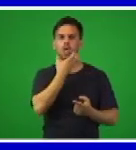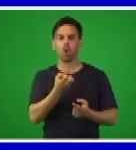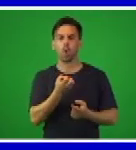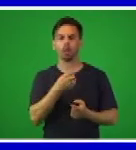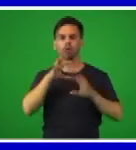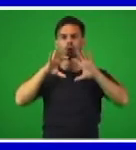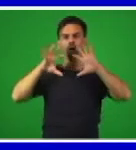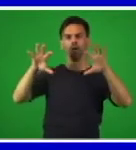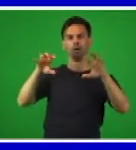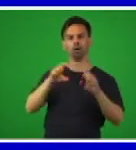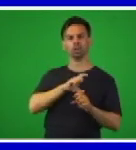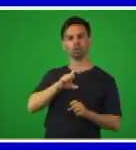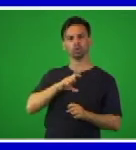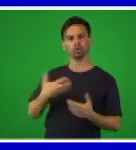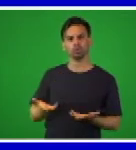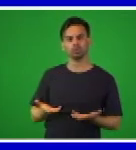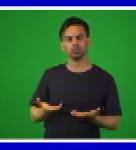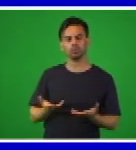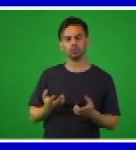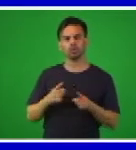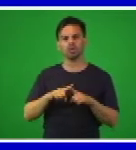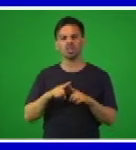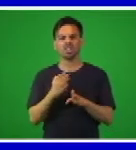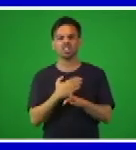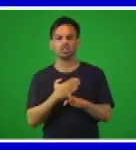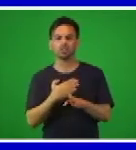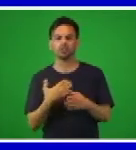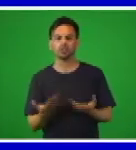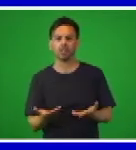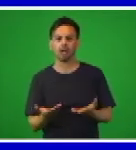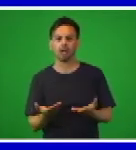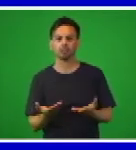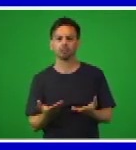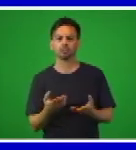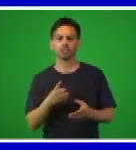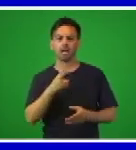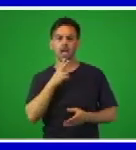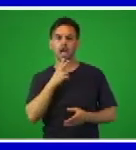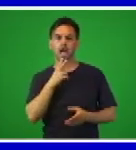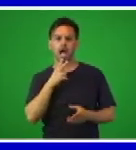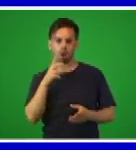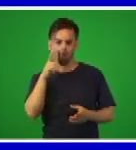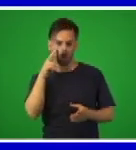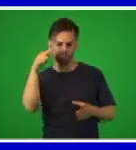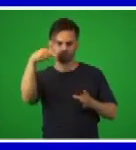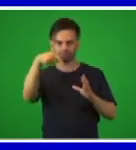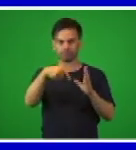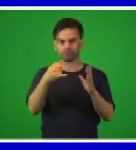¿Qué significa que en el agua del pozo se veía el pálido rostro de la luna?